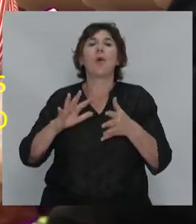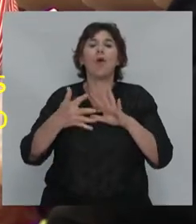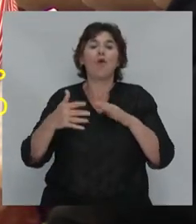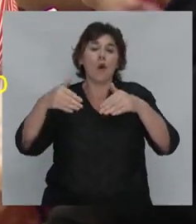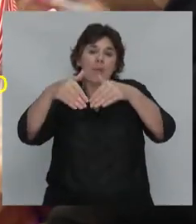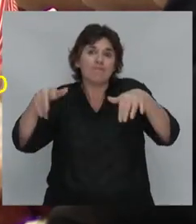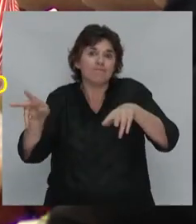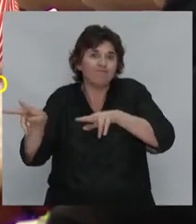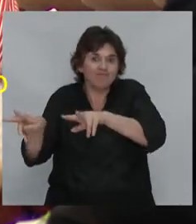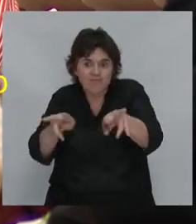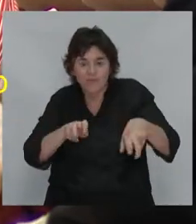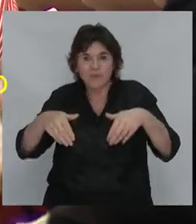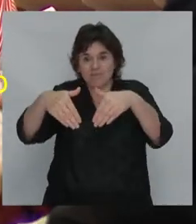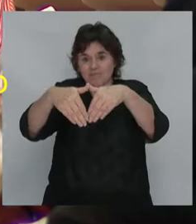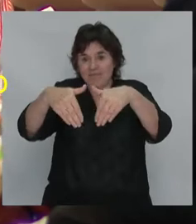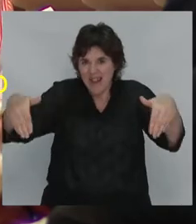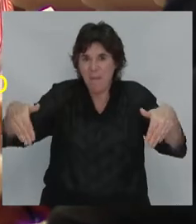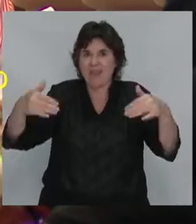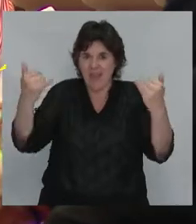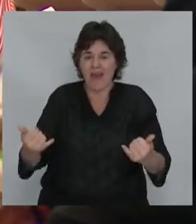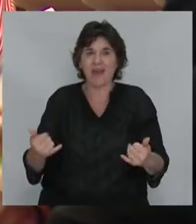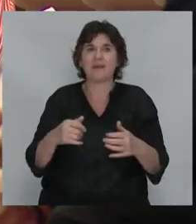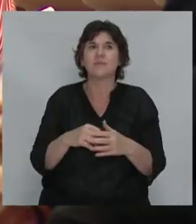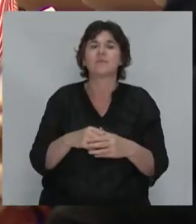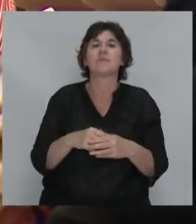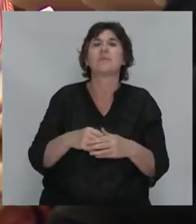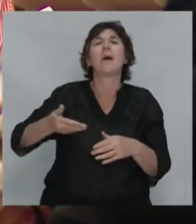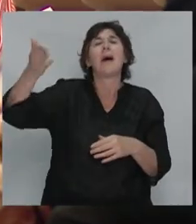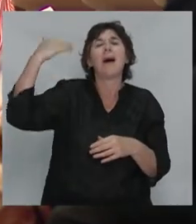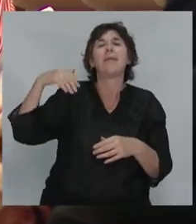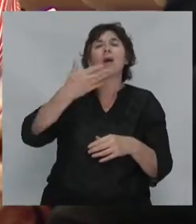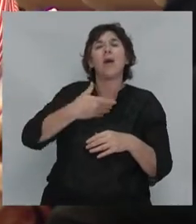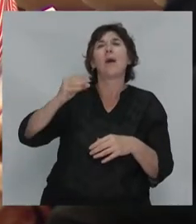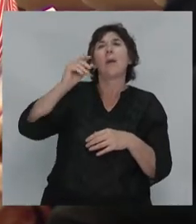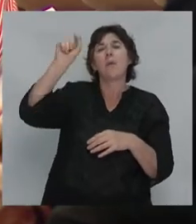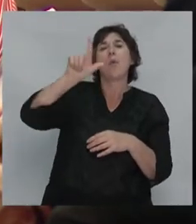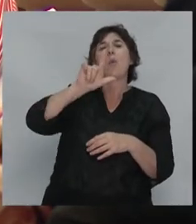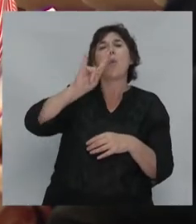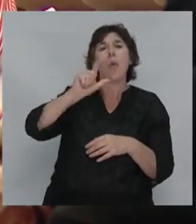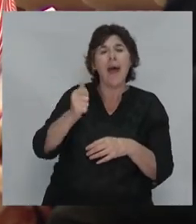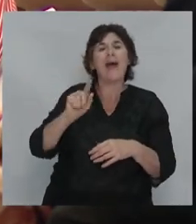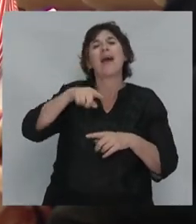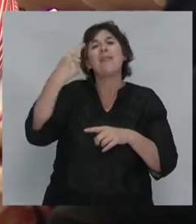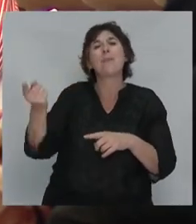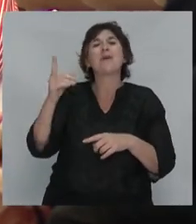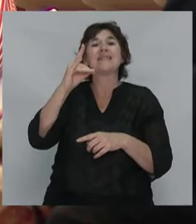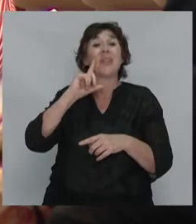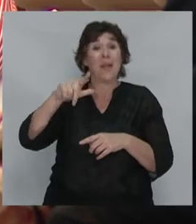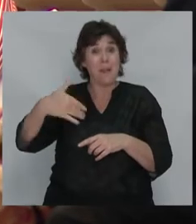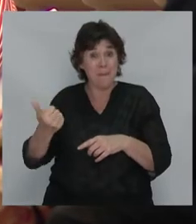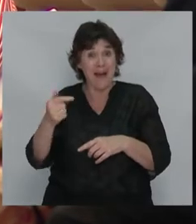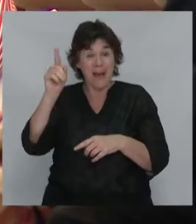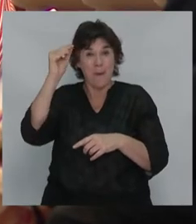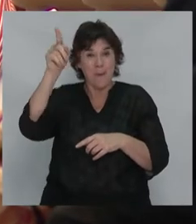de terms, y luego Dilma su gobierno, le dio a los condiciones que aprovechó. Porque los